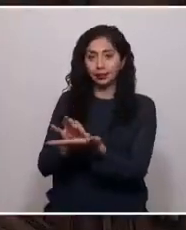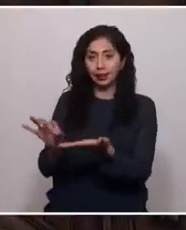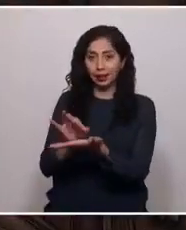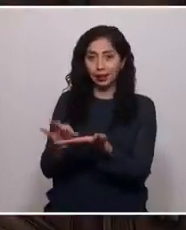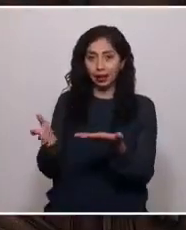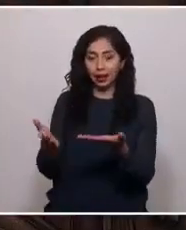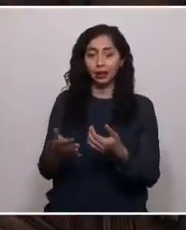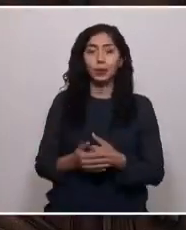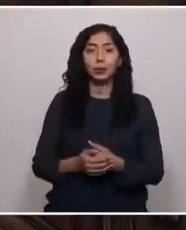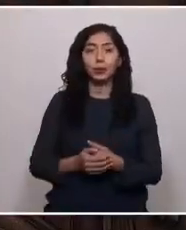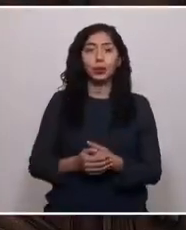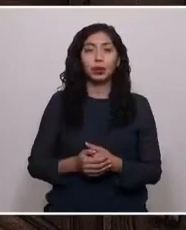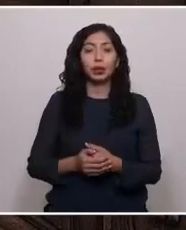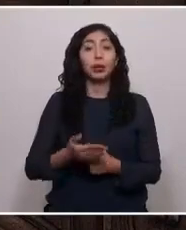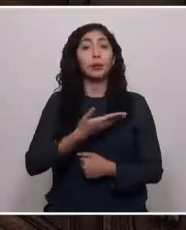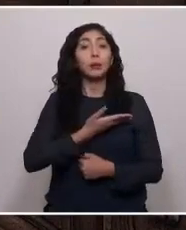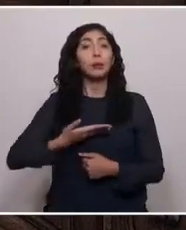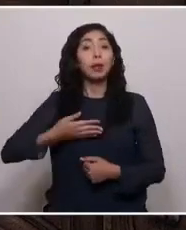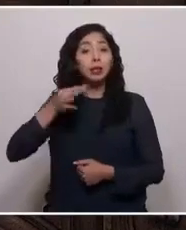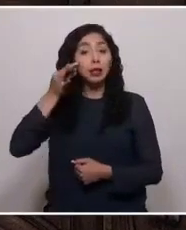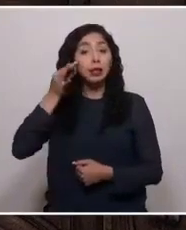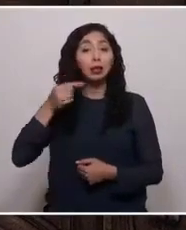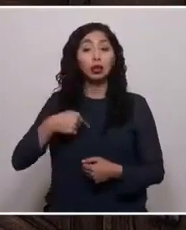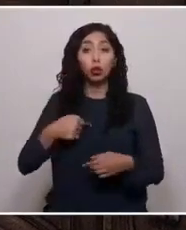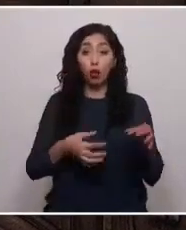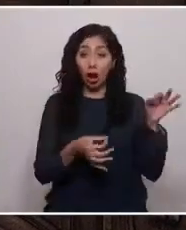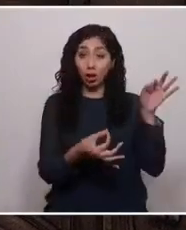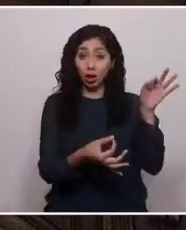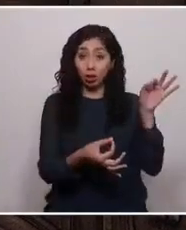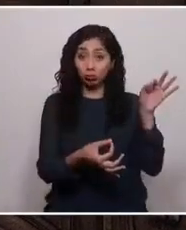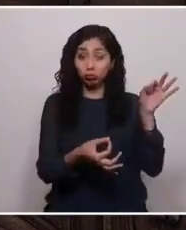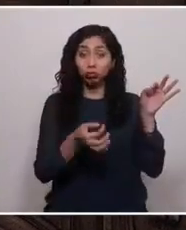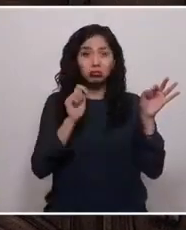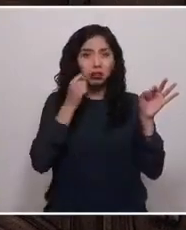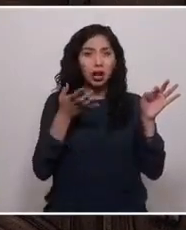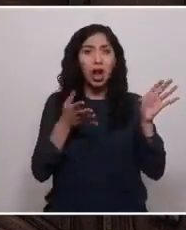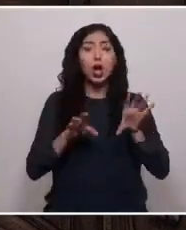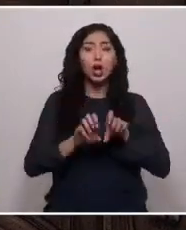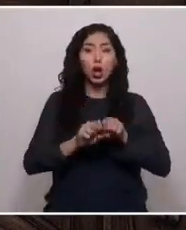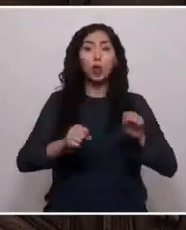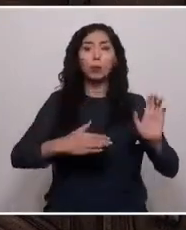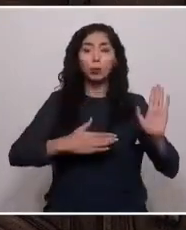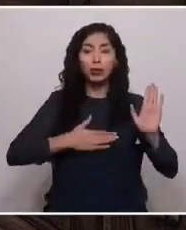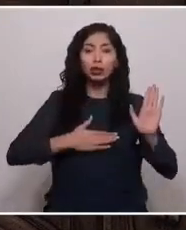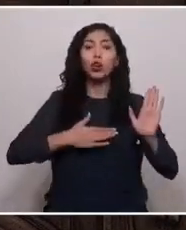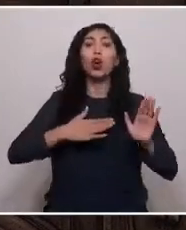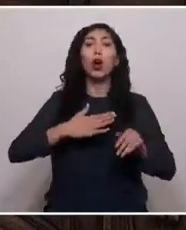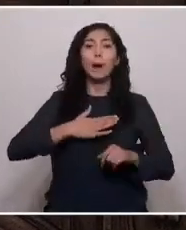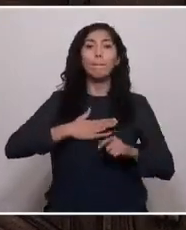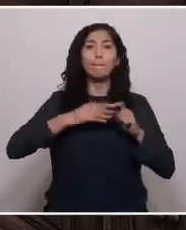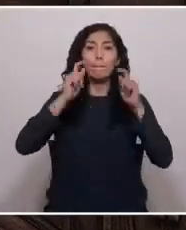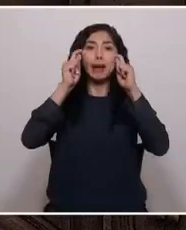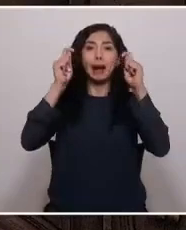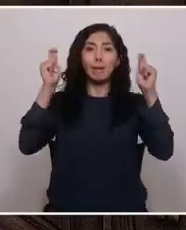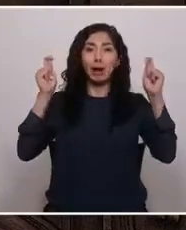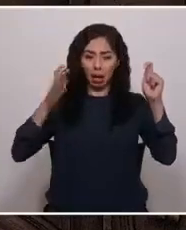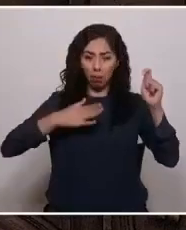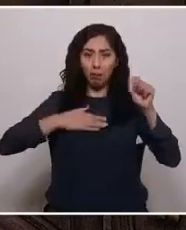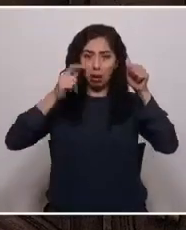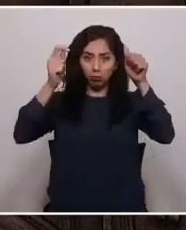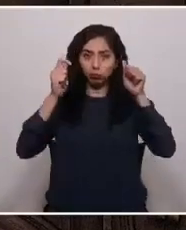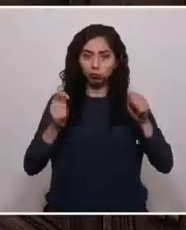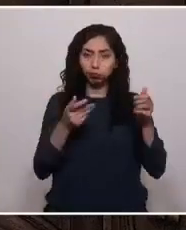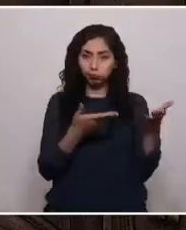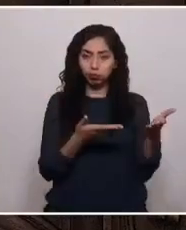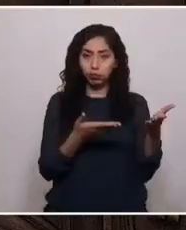señora presidenta, traje aquí el compromiso de mi campaña, mi flyer. En relación